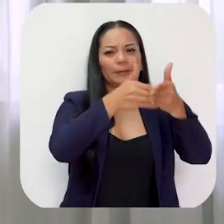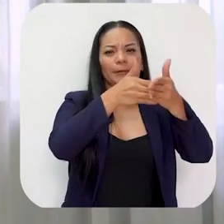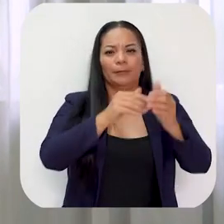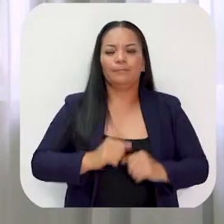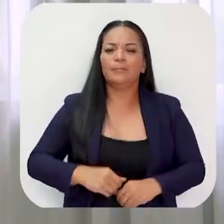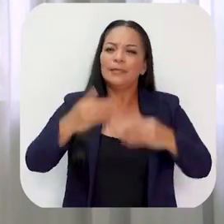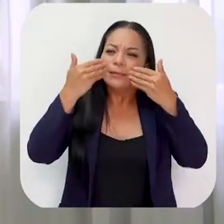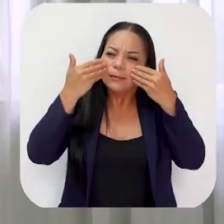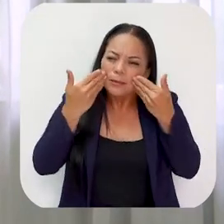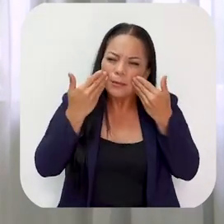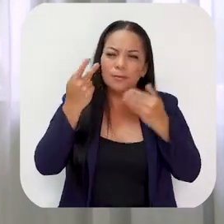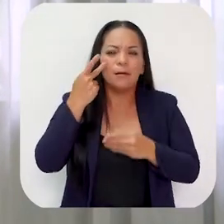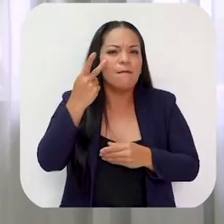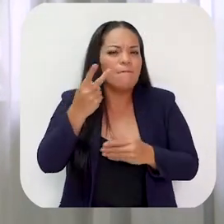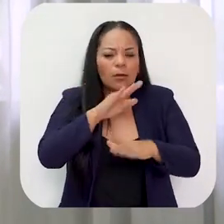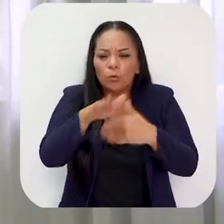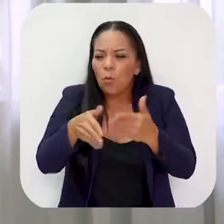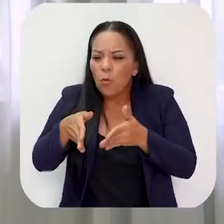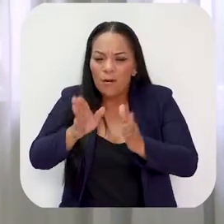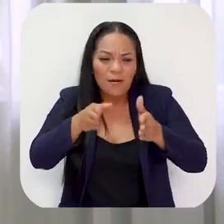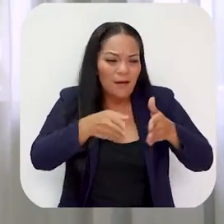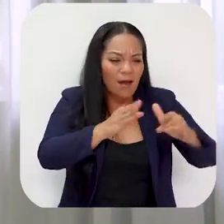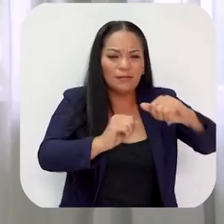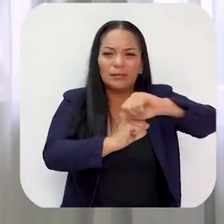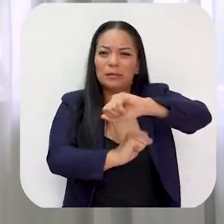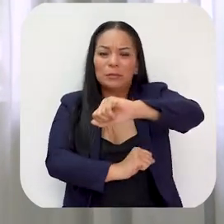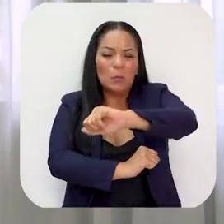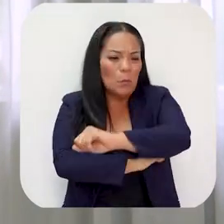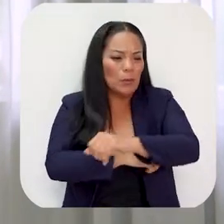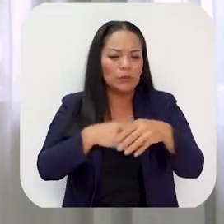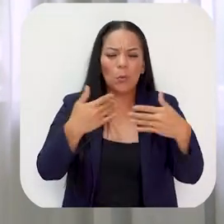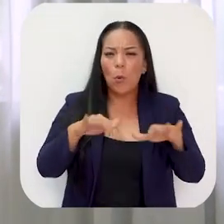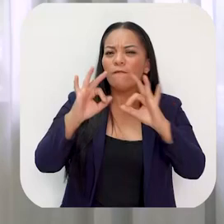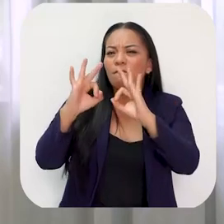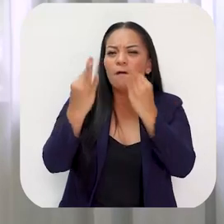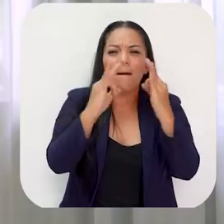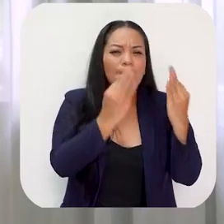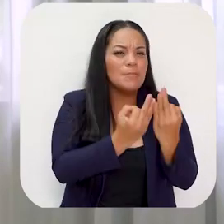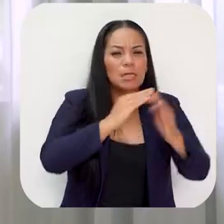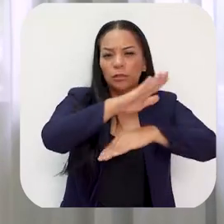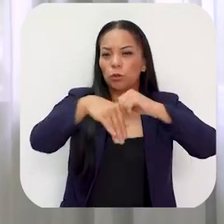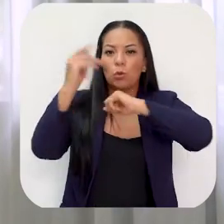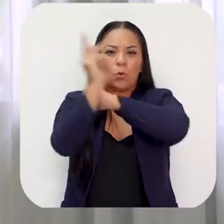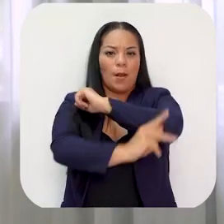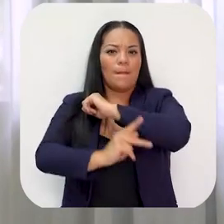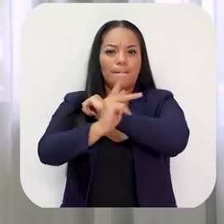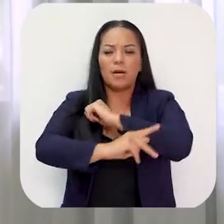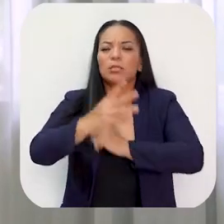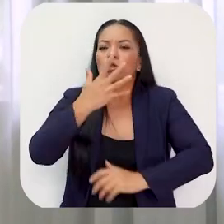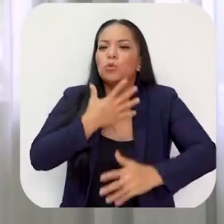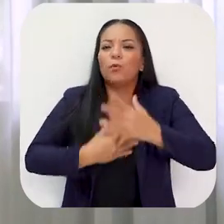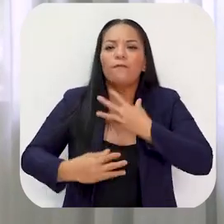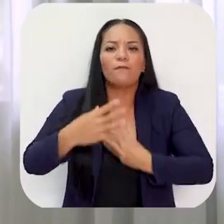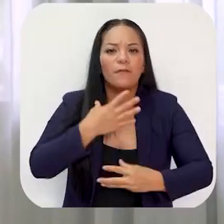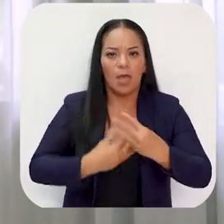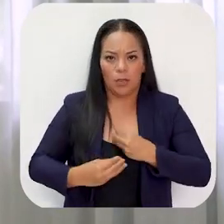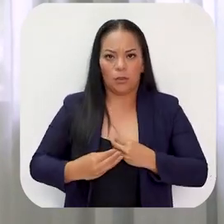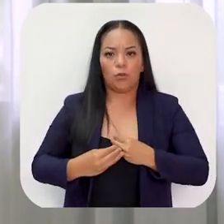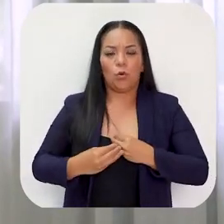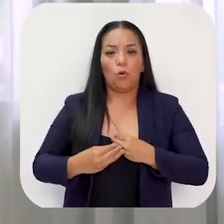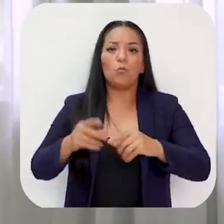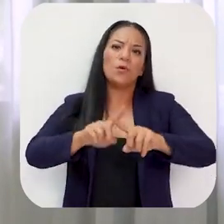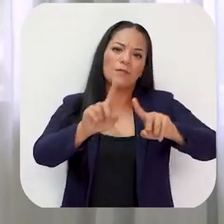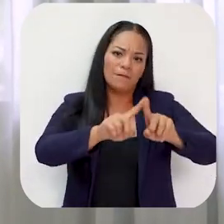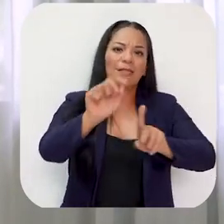triste ver nuestra infraestructura, nuestras familias y todo el país sufriendo por los